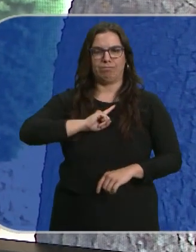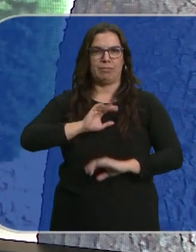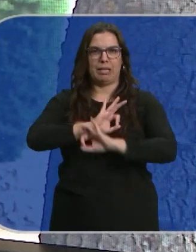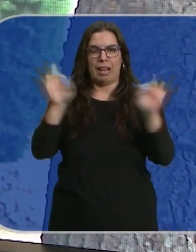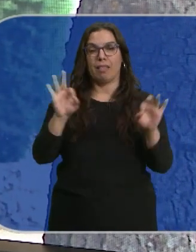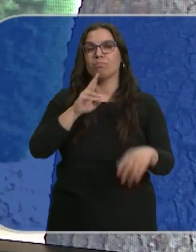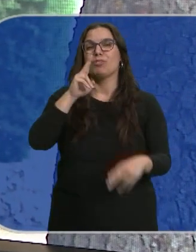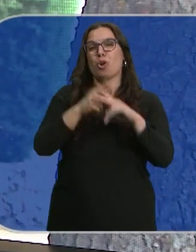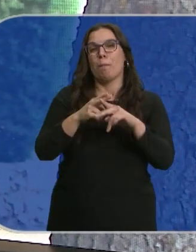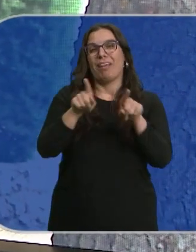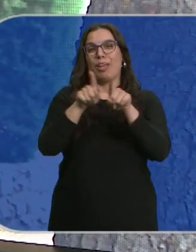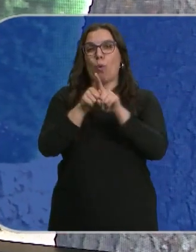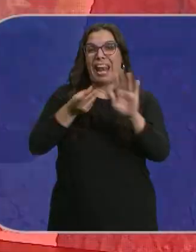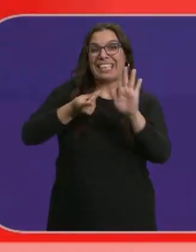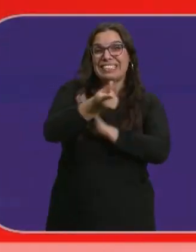Se llama Sexilio.